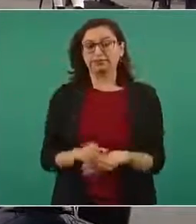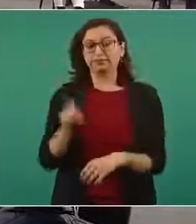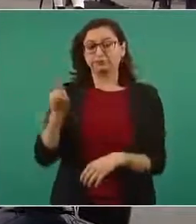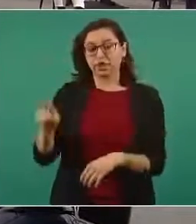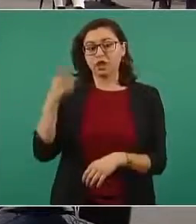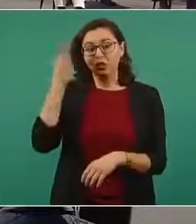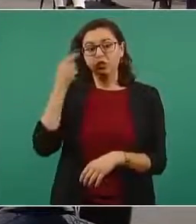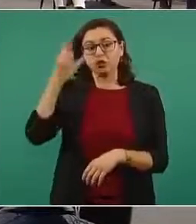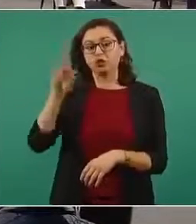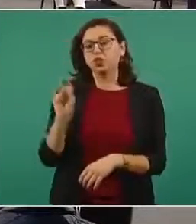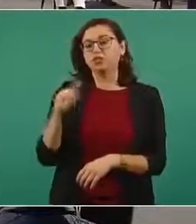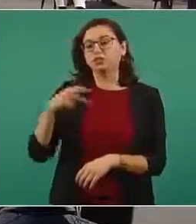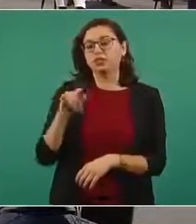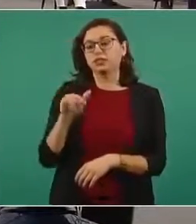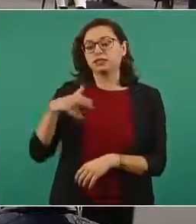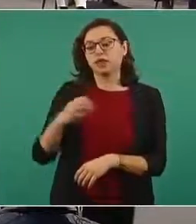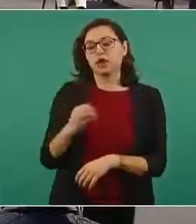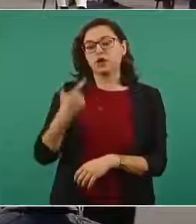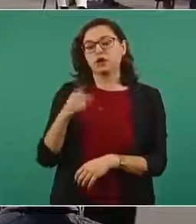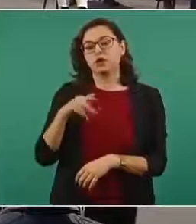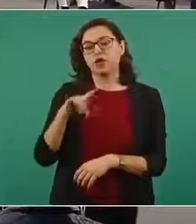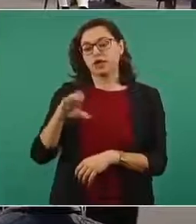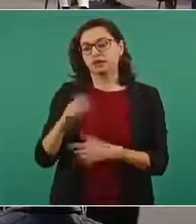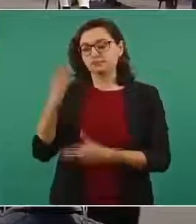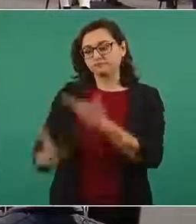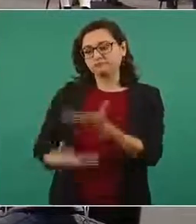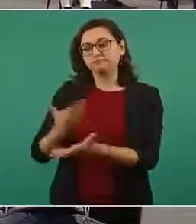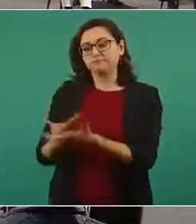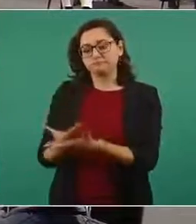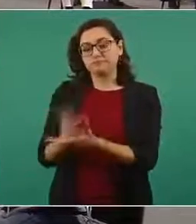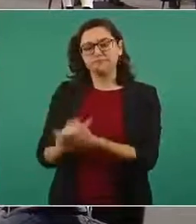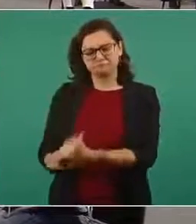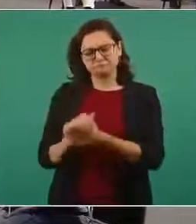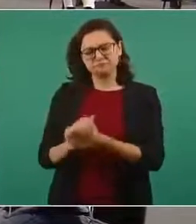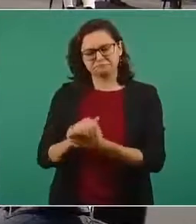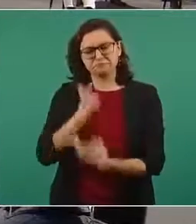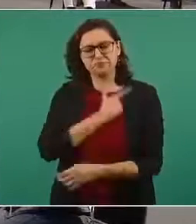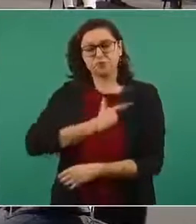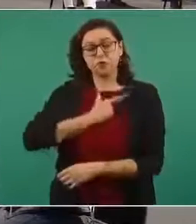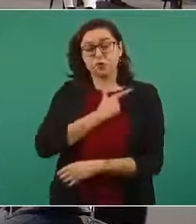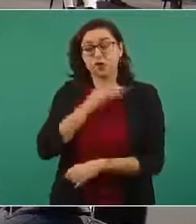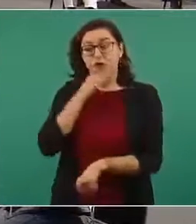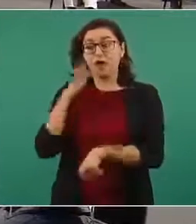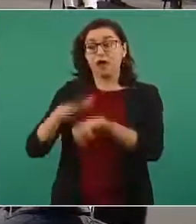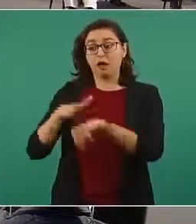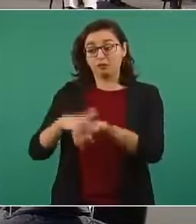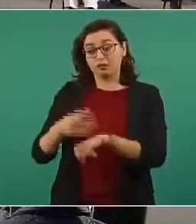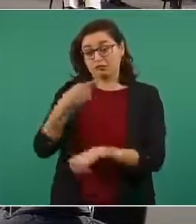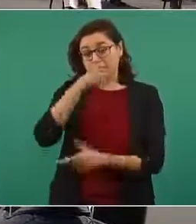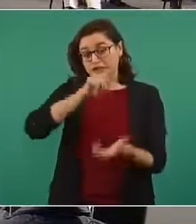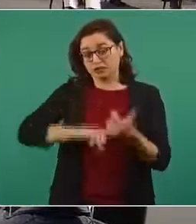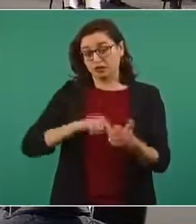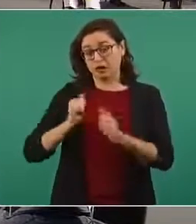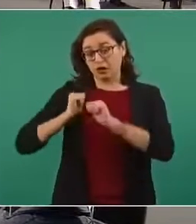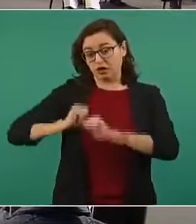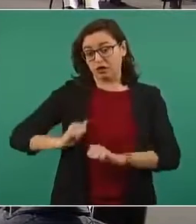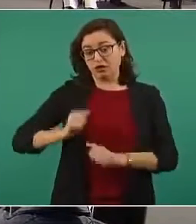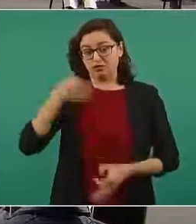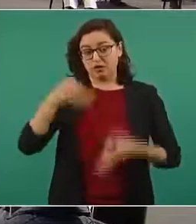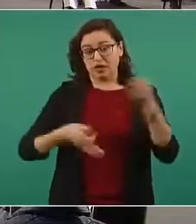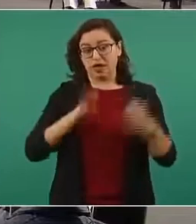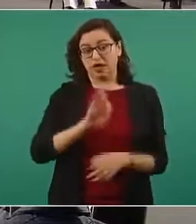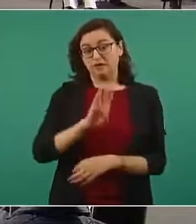Nieto Castillo, por medio del presente me es grato saludarle e informarle que la Oficina del Agregado Jurídico FBI